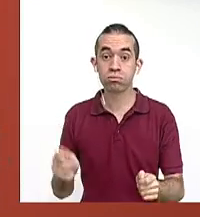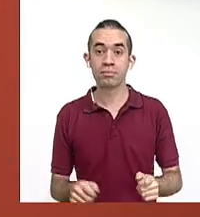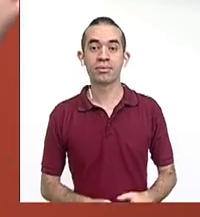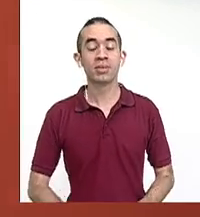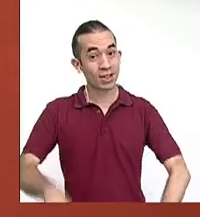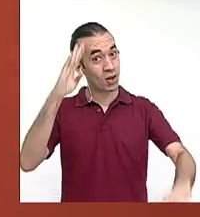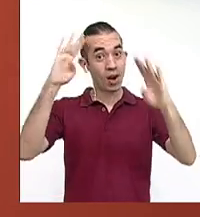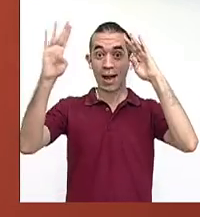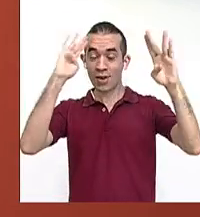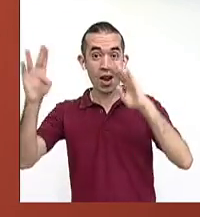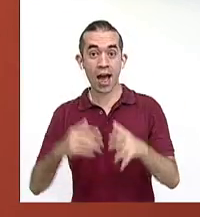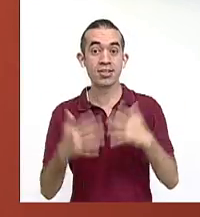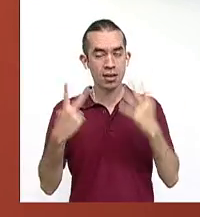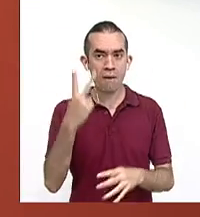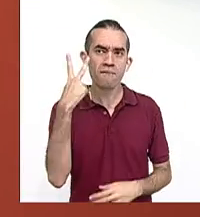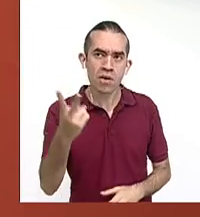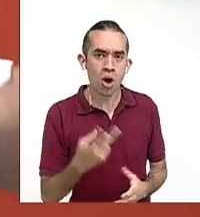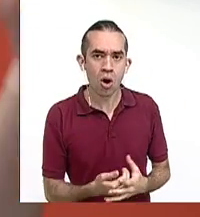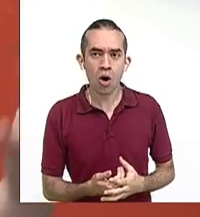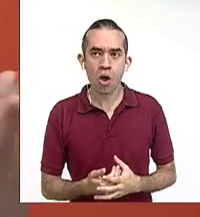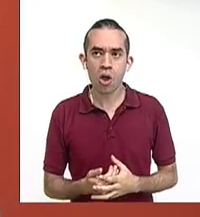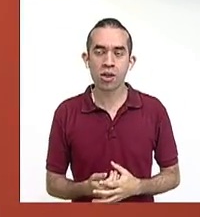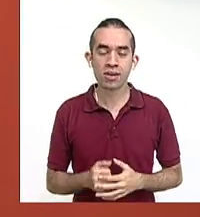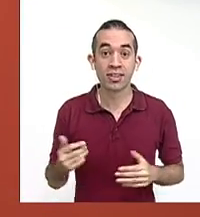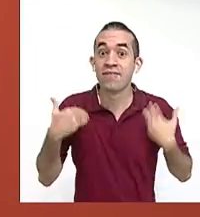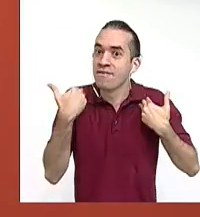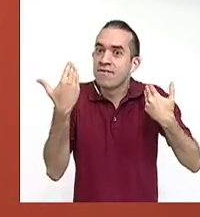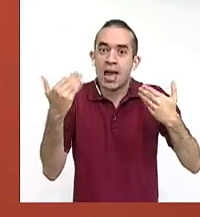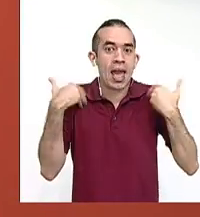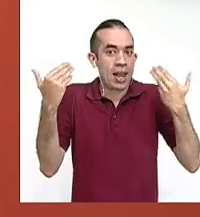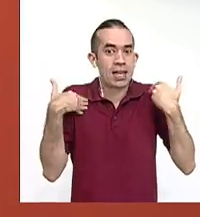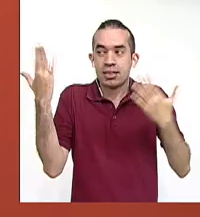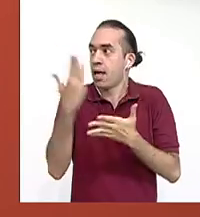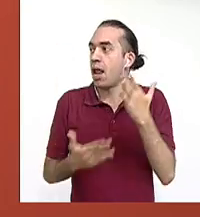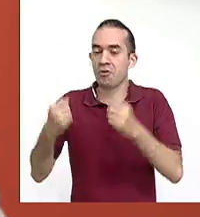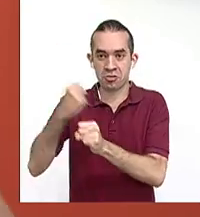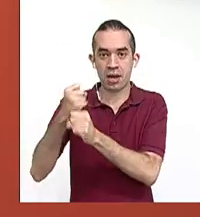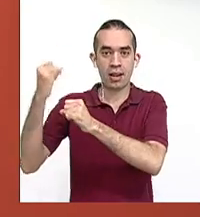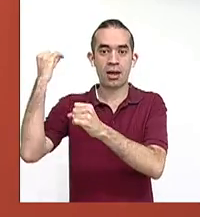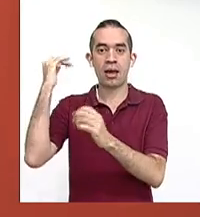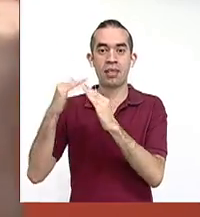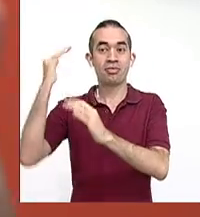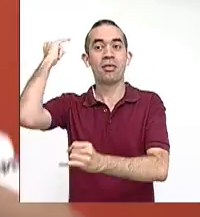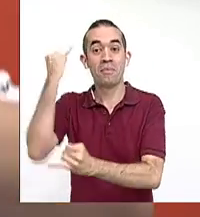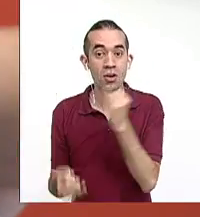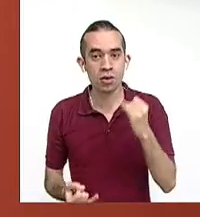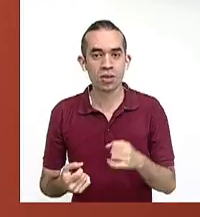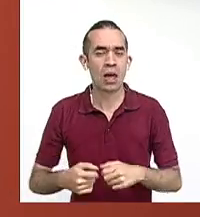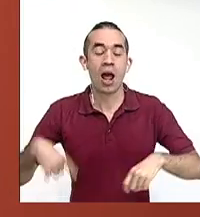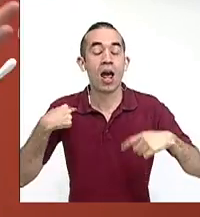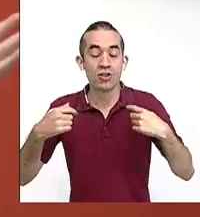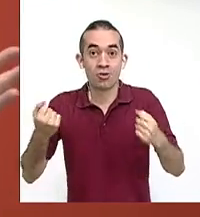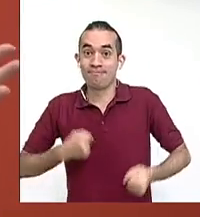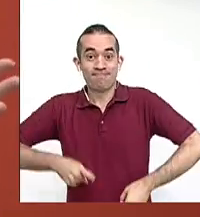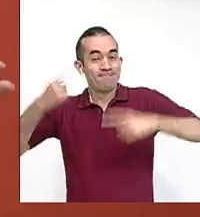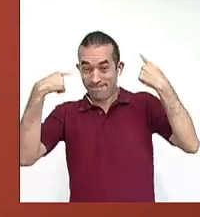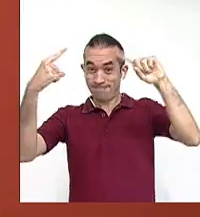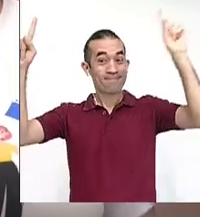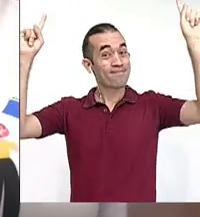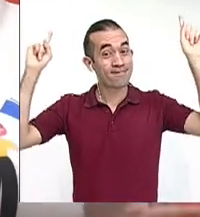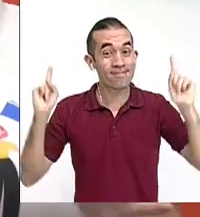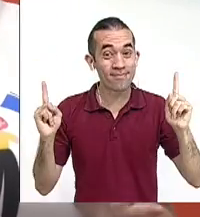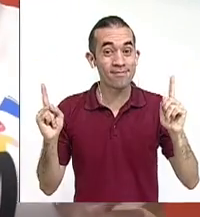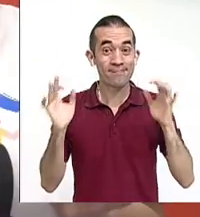Hola, hola, ¿han visto que cuando una está muy alegre porque terminó la tarea, dice, Lo logré así muy efusivamente,